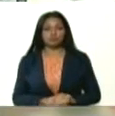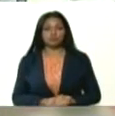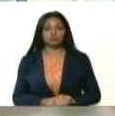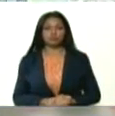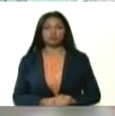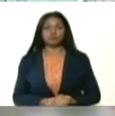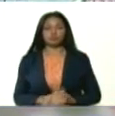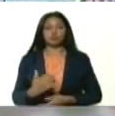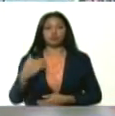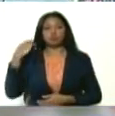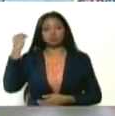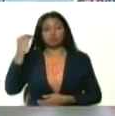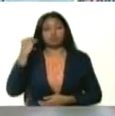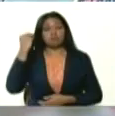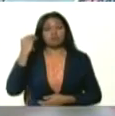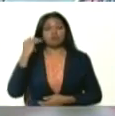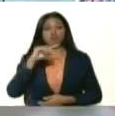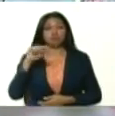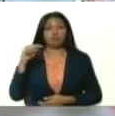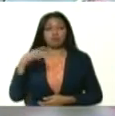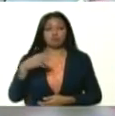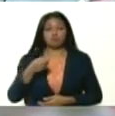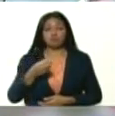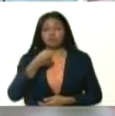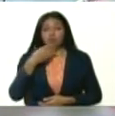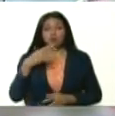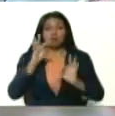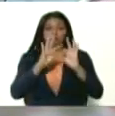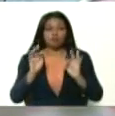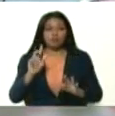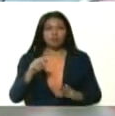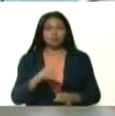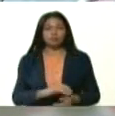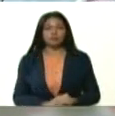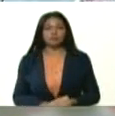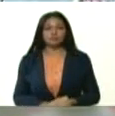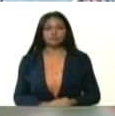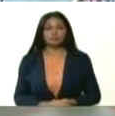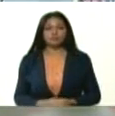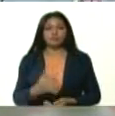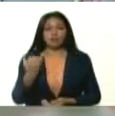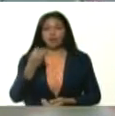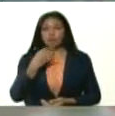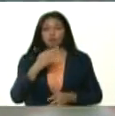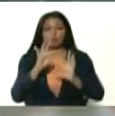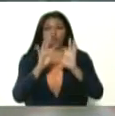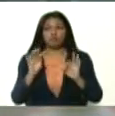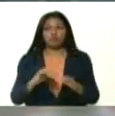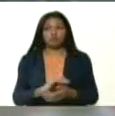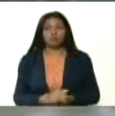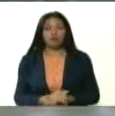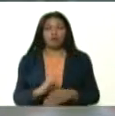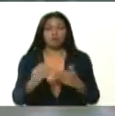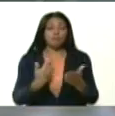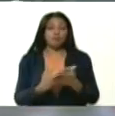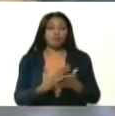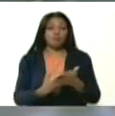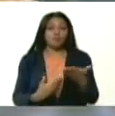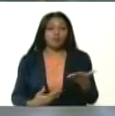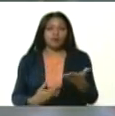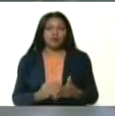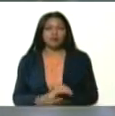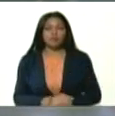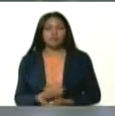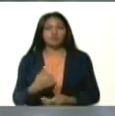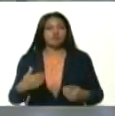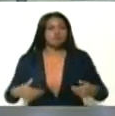Creo que estamos en buen camino, hay buenos criterios, sobre la mesa hay propuestas. He